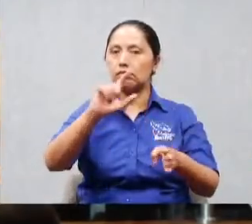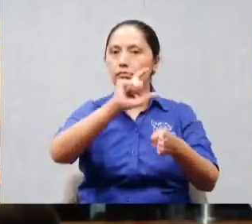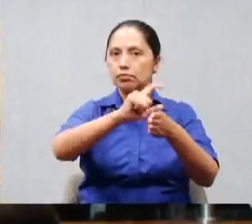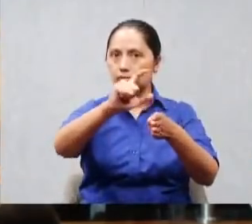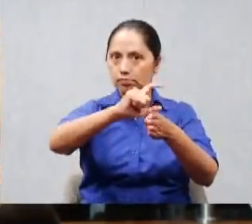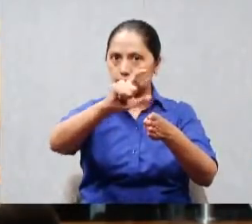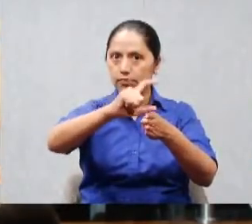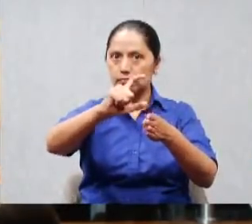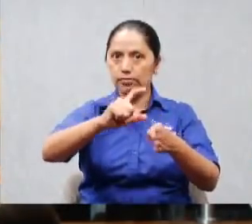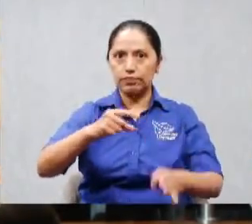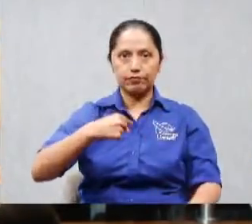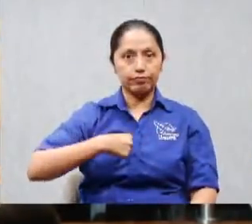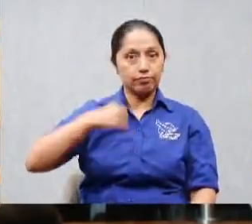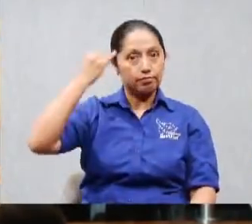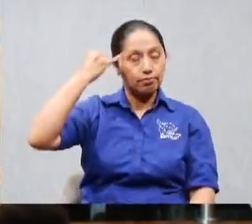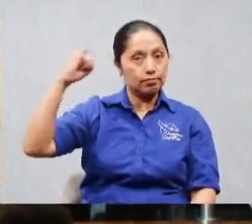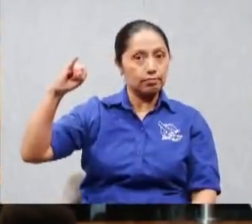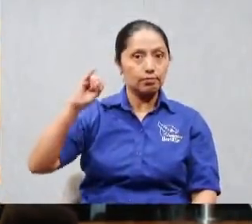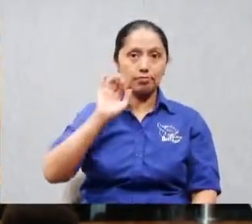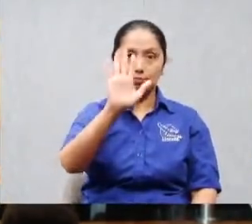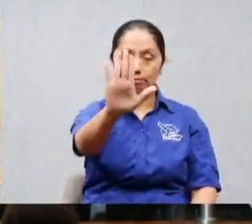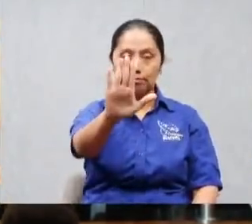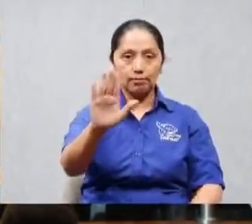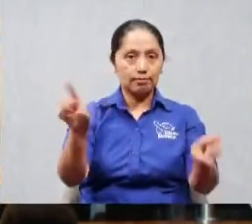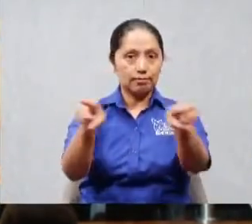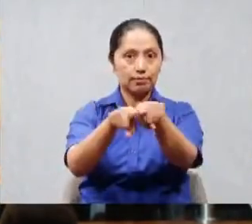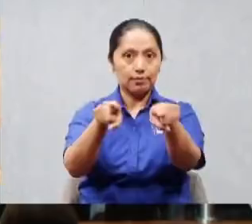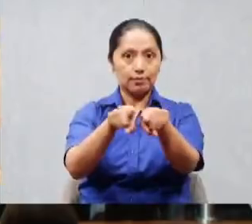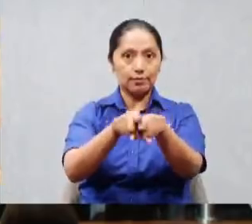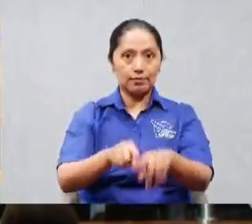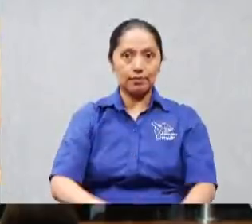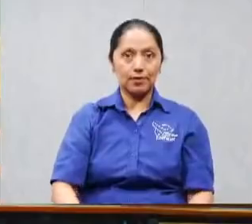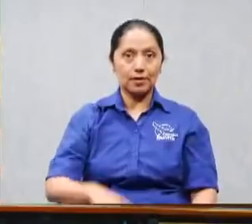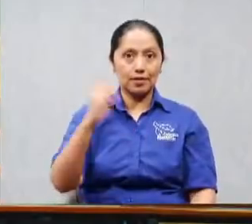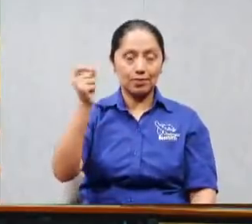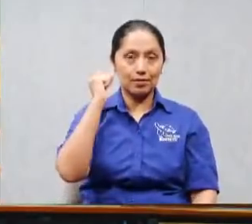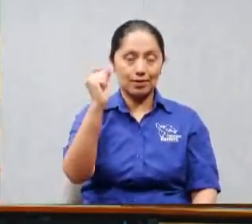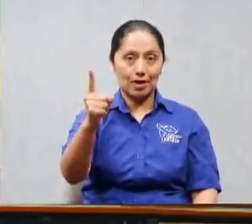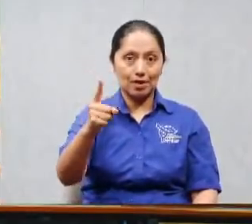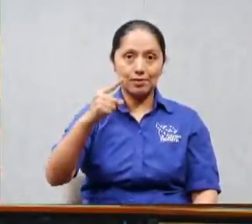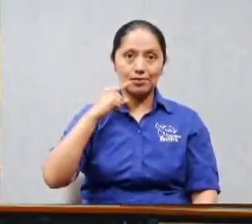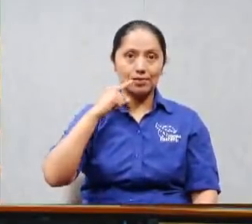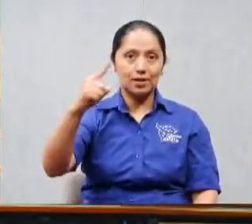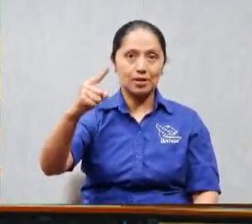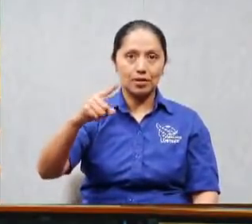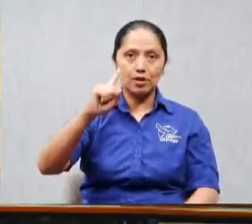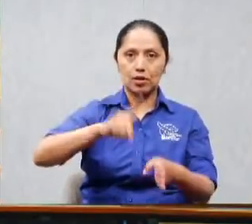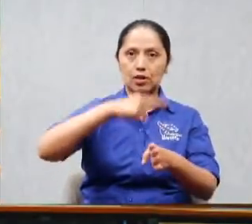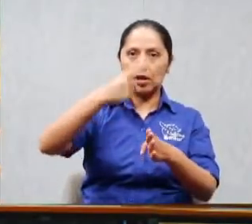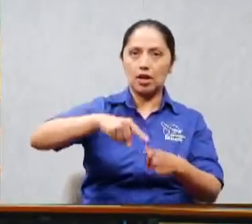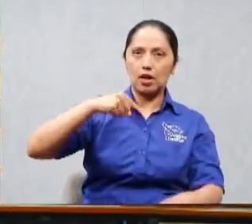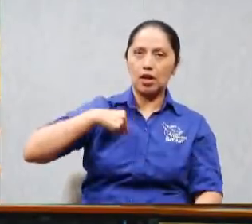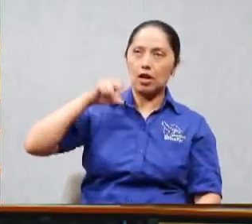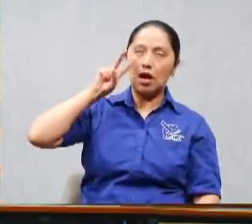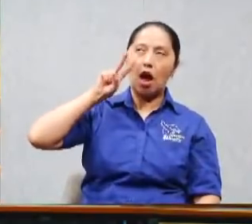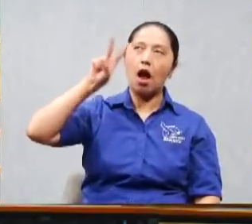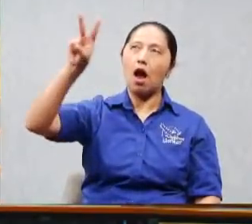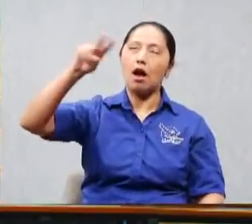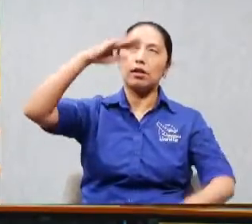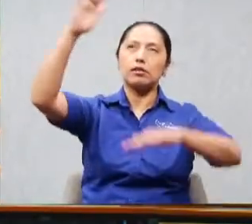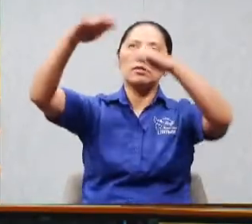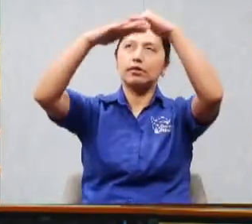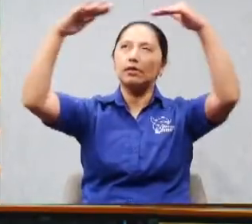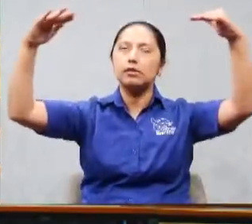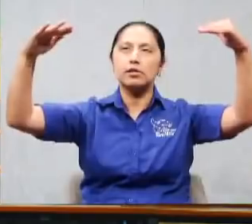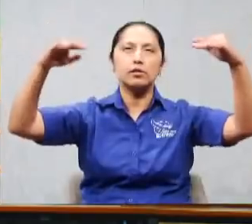yo me imagino que a usted le pasa igual, ¿verdad? Al salmista decía, cuando veo los cielos sobre tus manos y las estrellas que